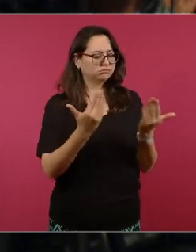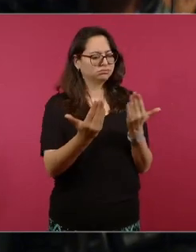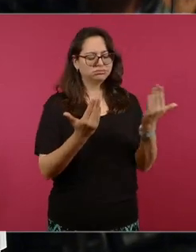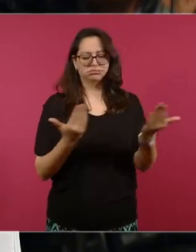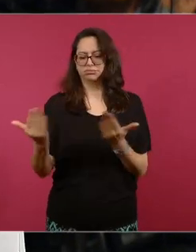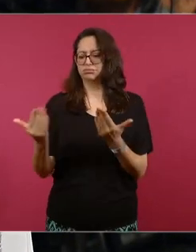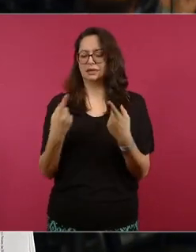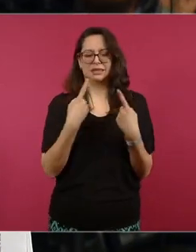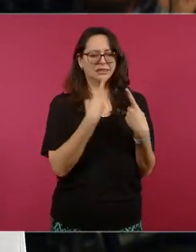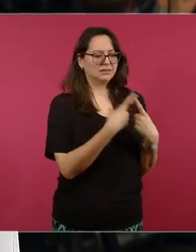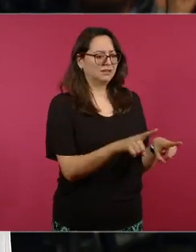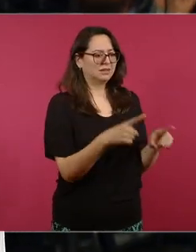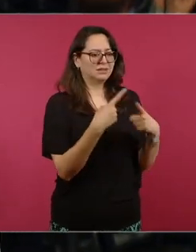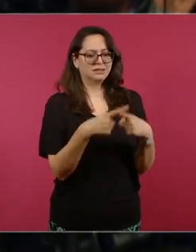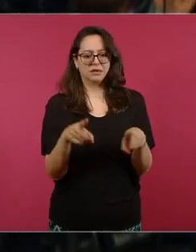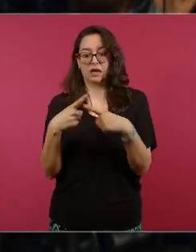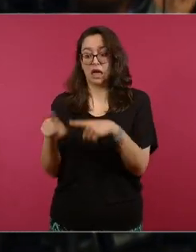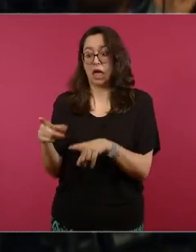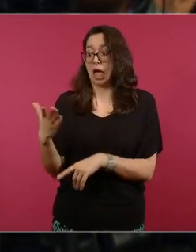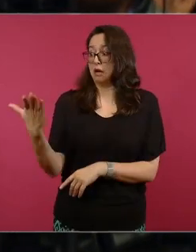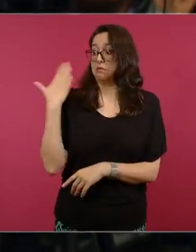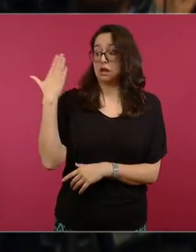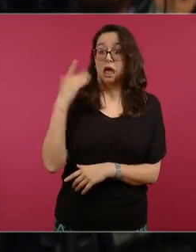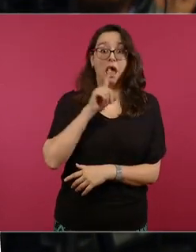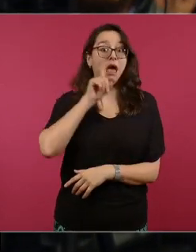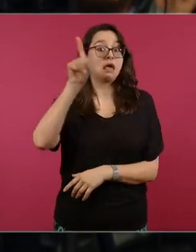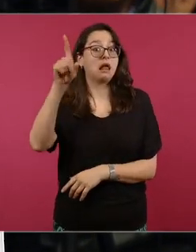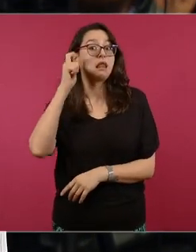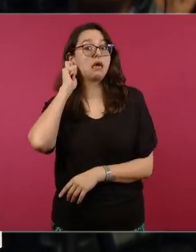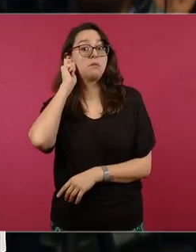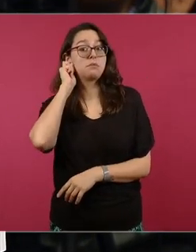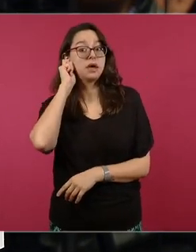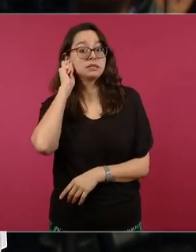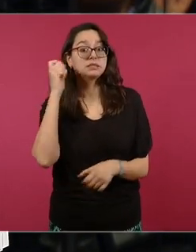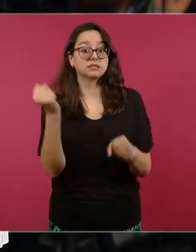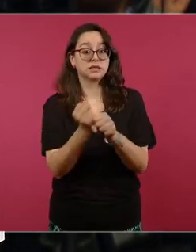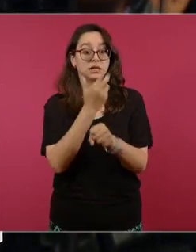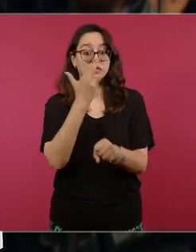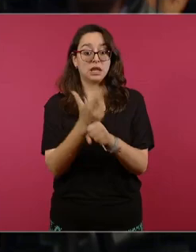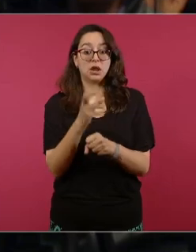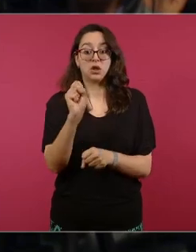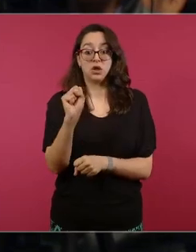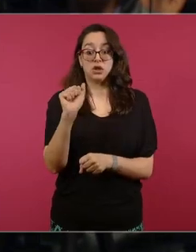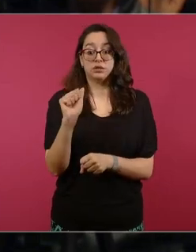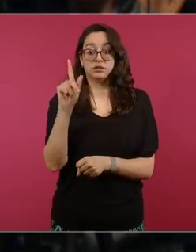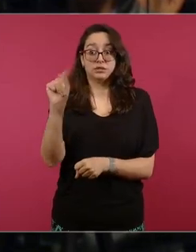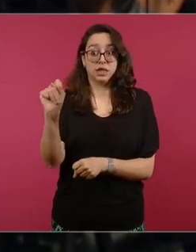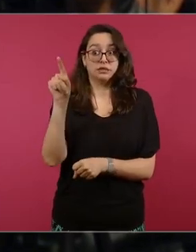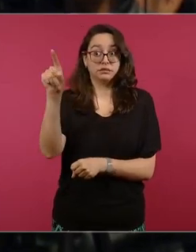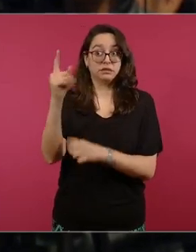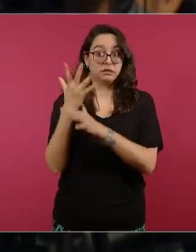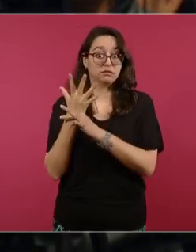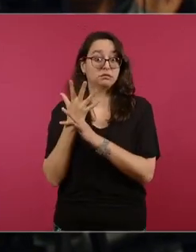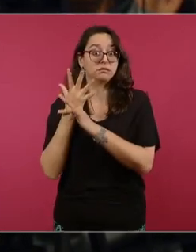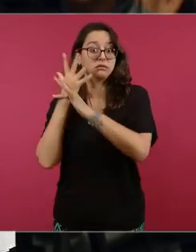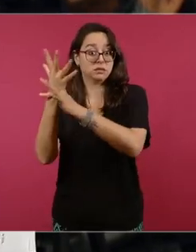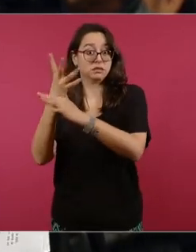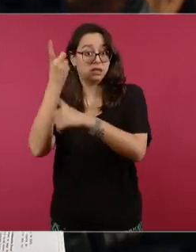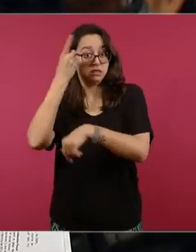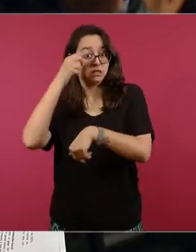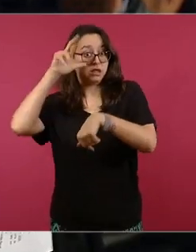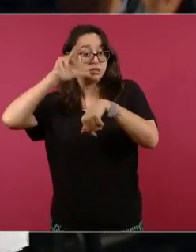en la paz baja california quien dijo que la deuda que tiene el grupo salinas